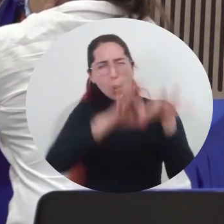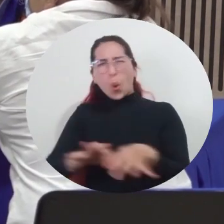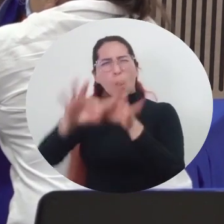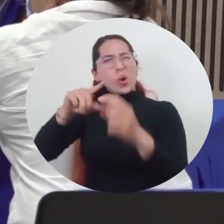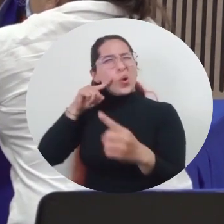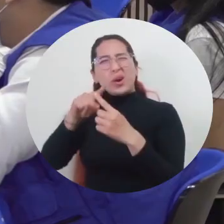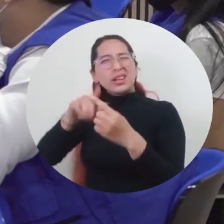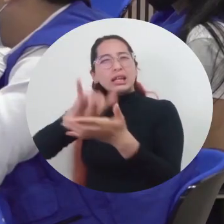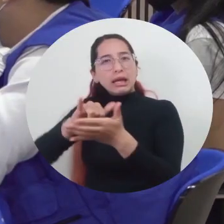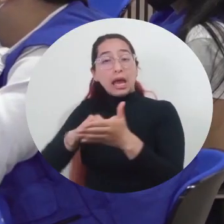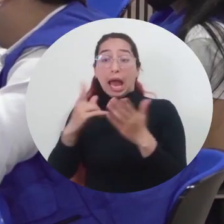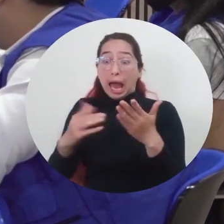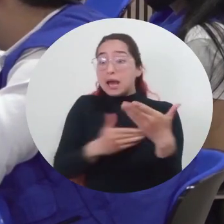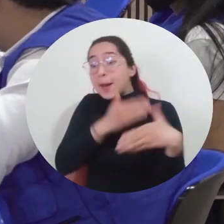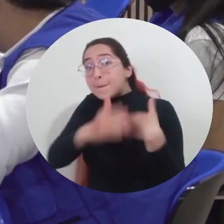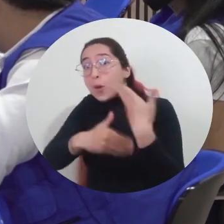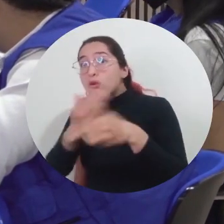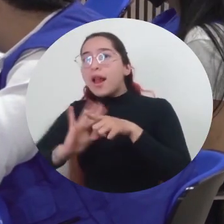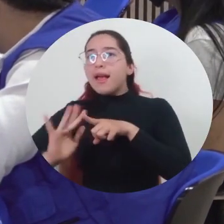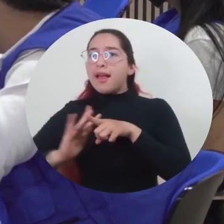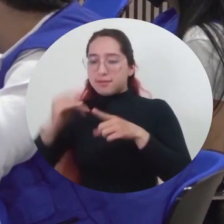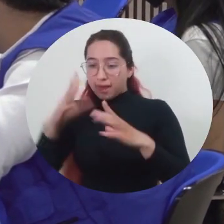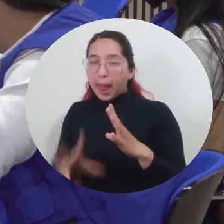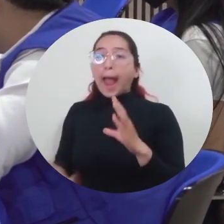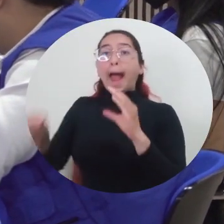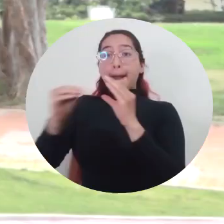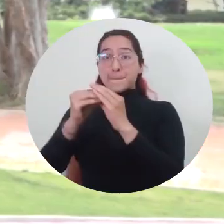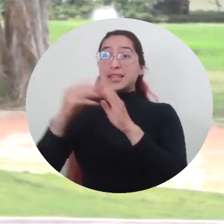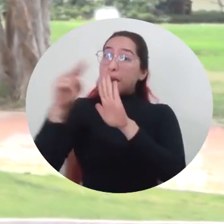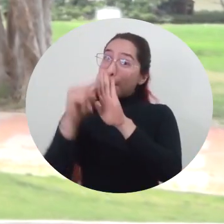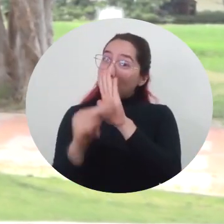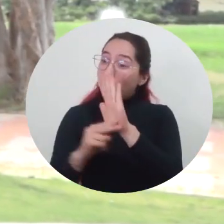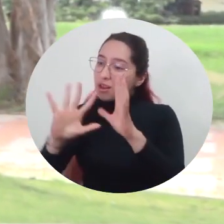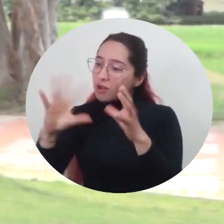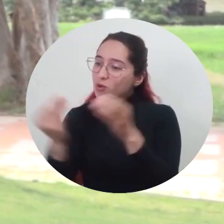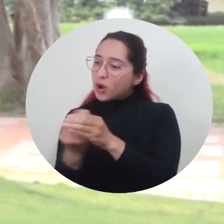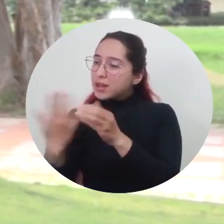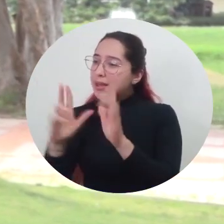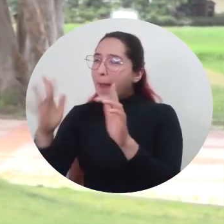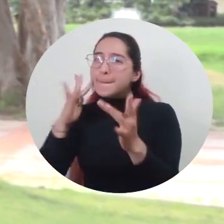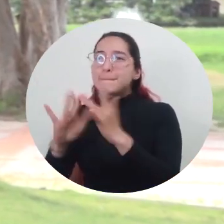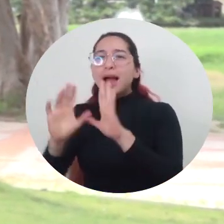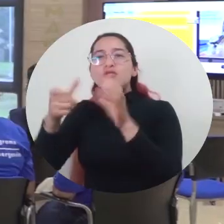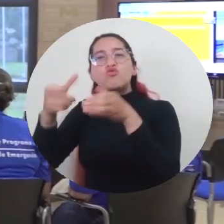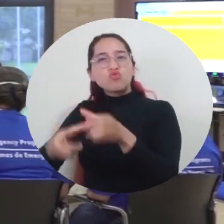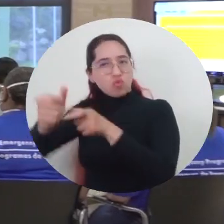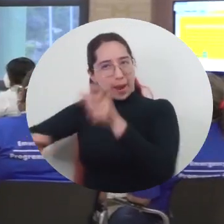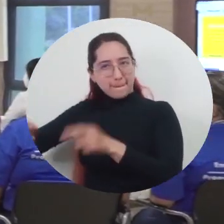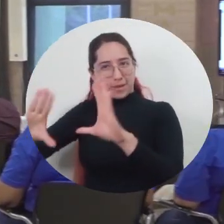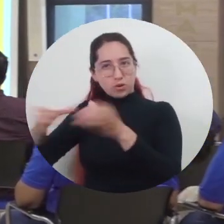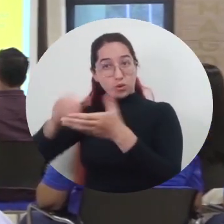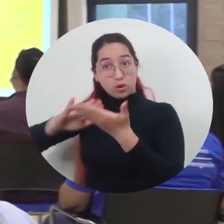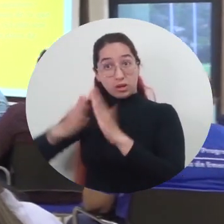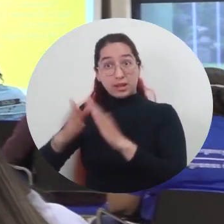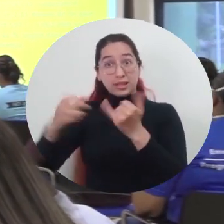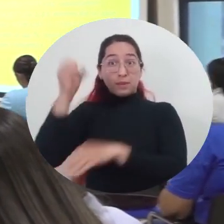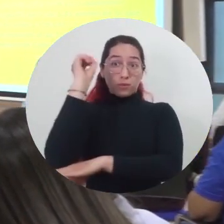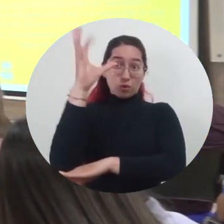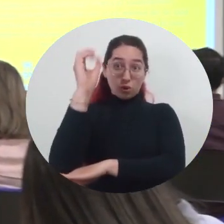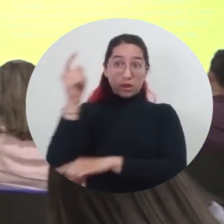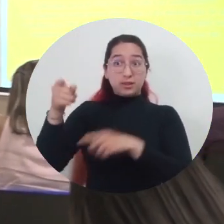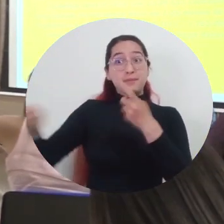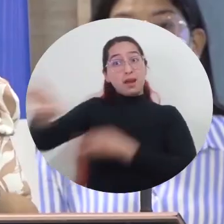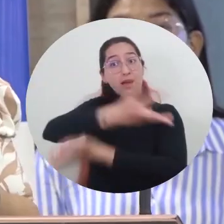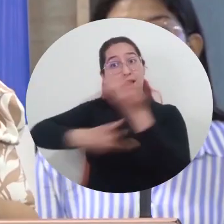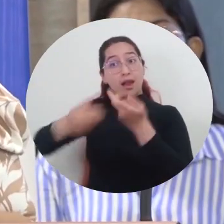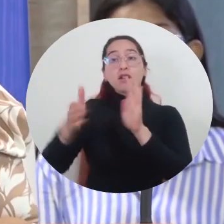precisamente para llevar a cabo todo lo que tiene que ver la implementación de las políticas incluyentes a estas comunidades. Con la presentación de ponencias y